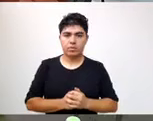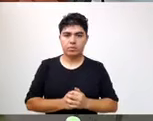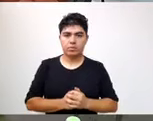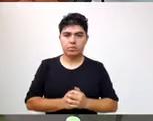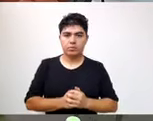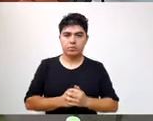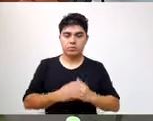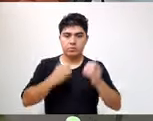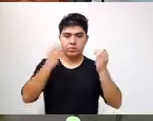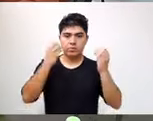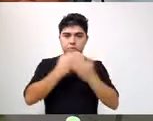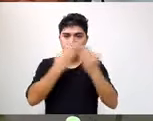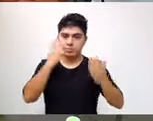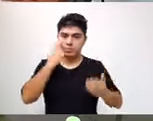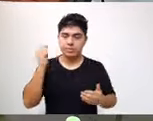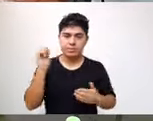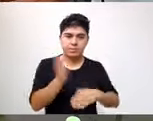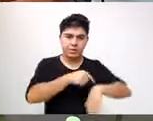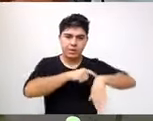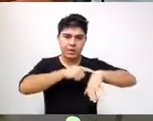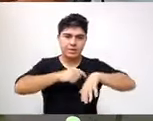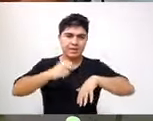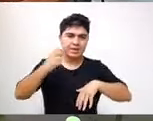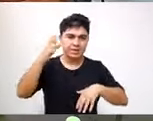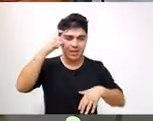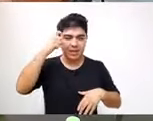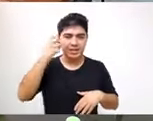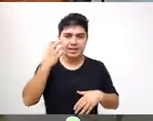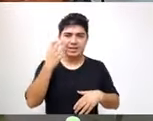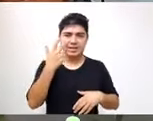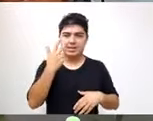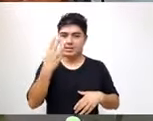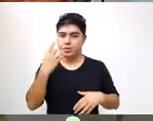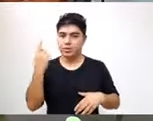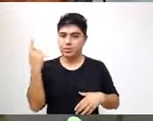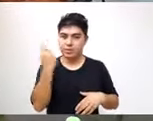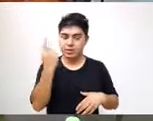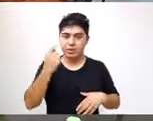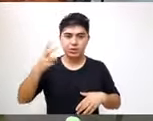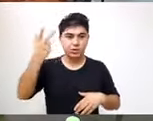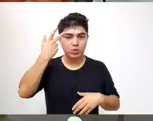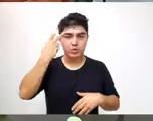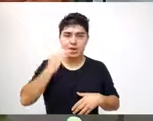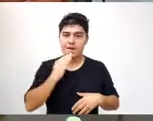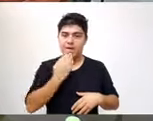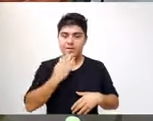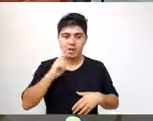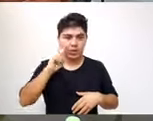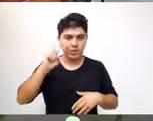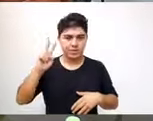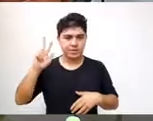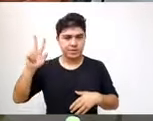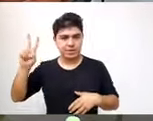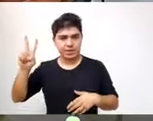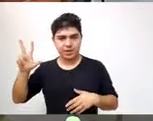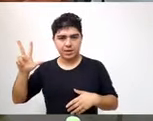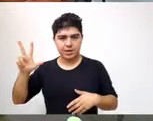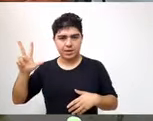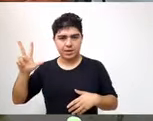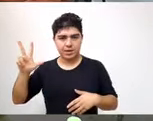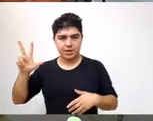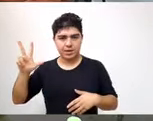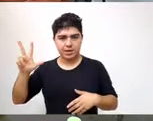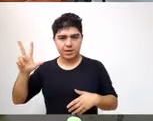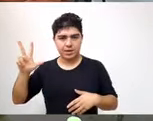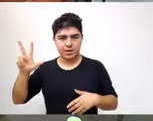Buenos días a todos. Siendo las 10 horas 35 minutos del día 18 de abril del año 2023, vamos a dar